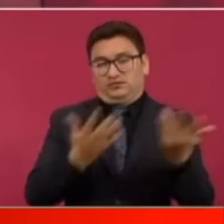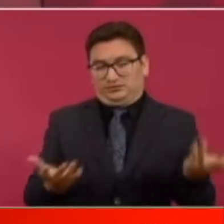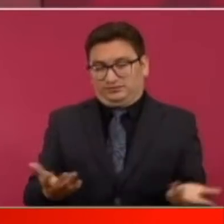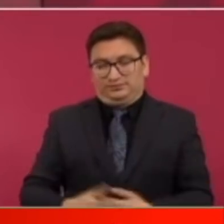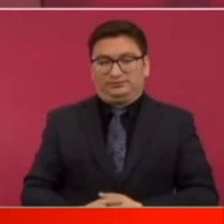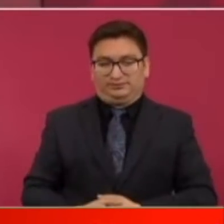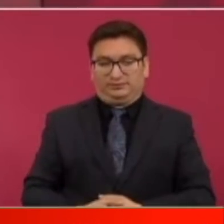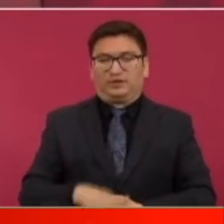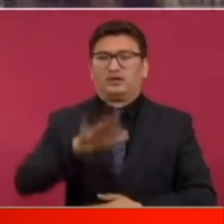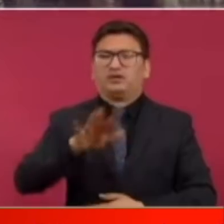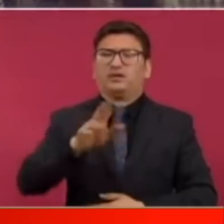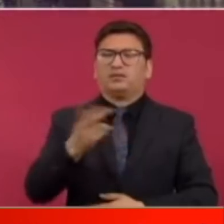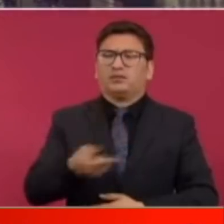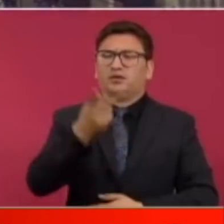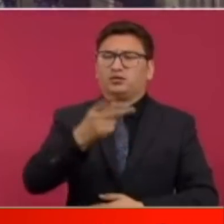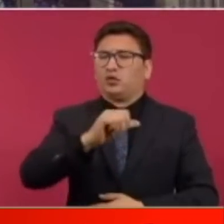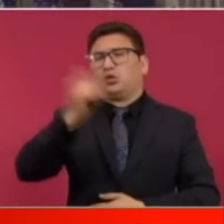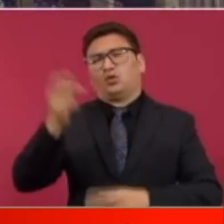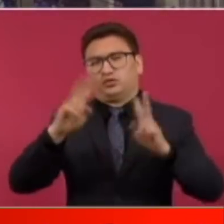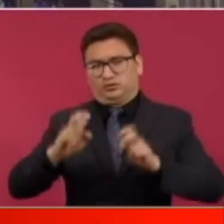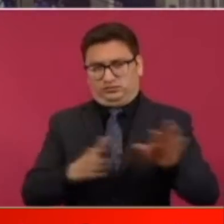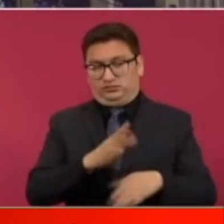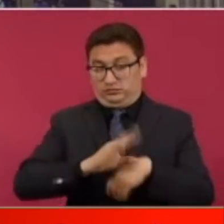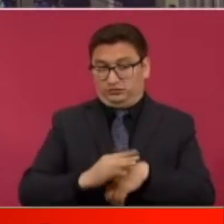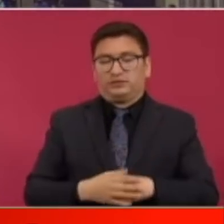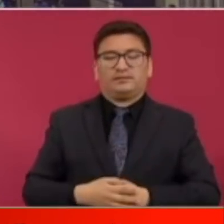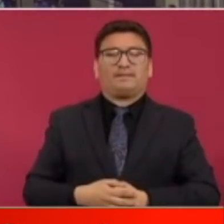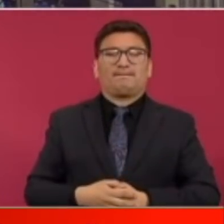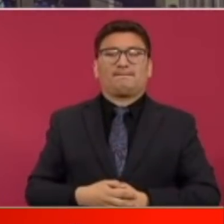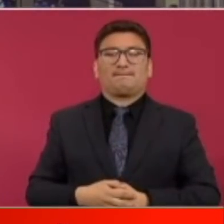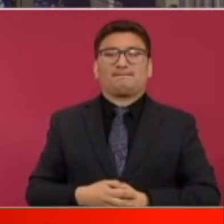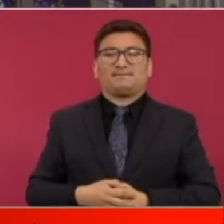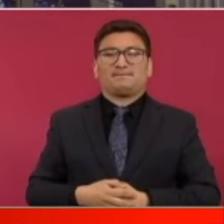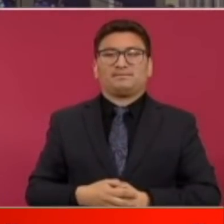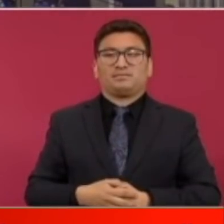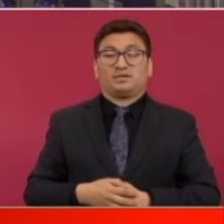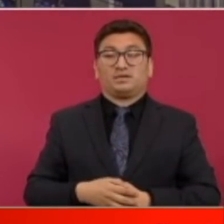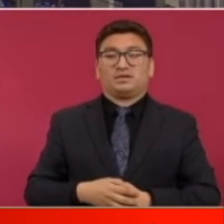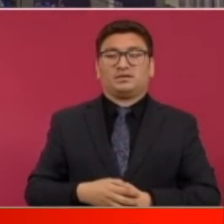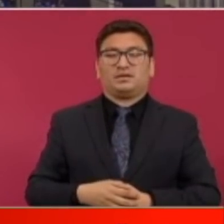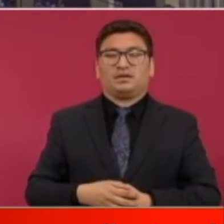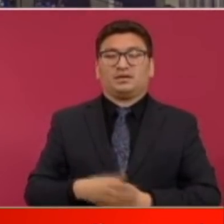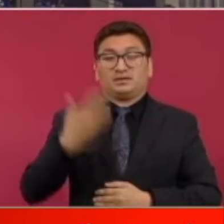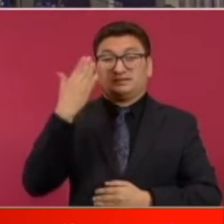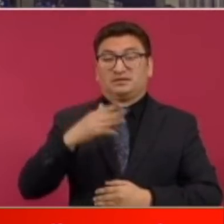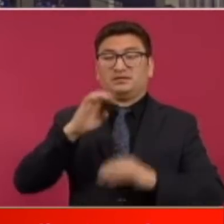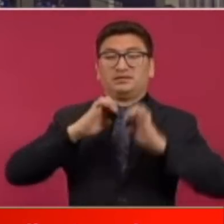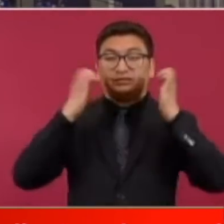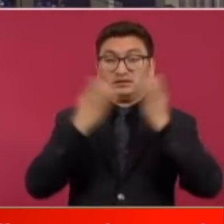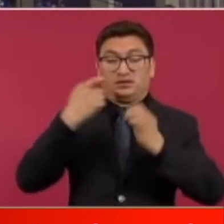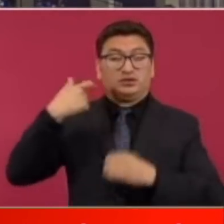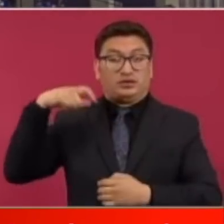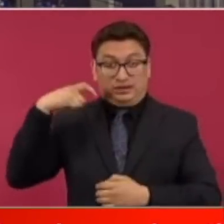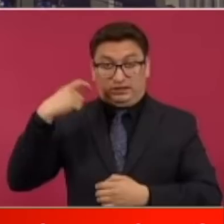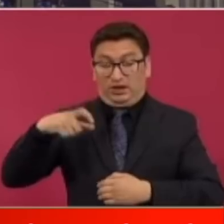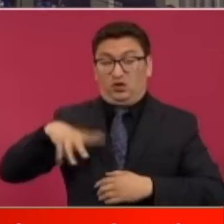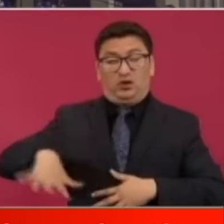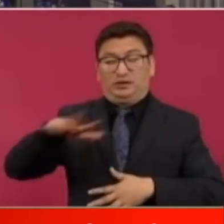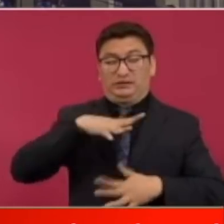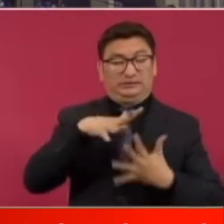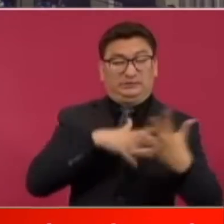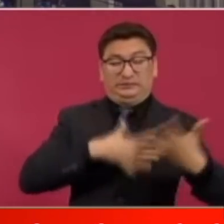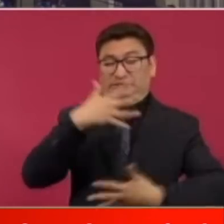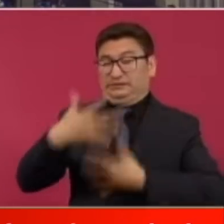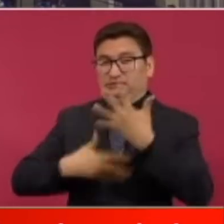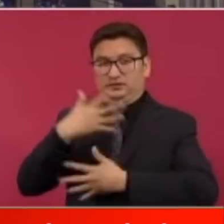presidente si me permite quisiera preguntarle sobre otro tema a pesar de la gravedad de los hechos violentos registrados el fin de semana en el estadio corregidora de Querétaro ayer la federación de fútbol